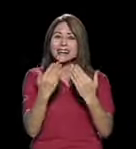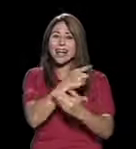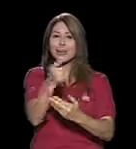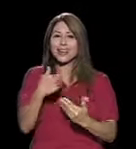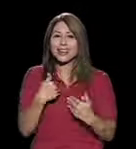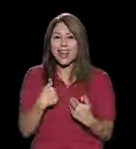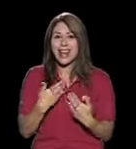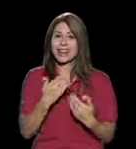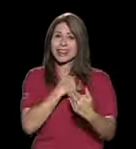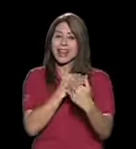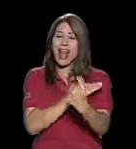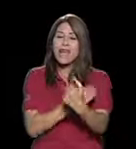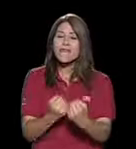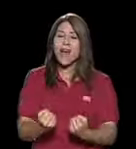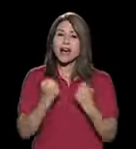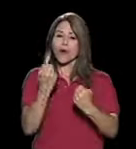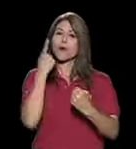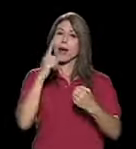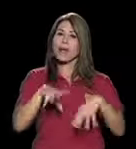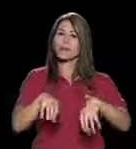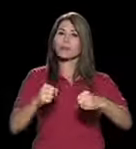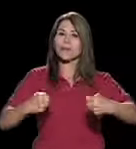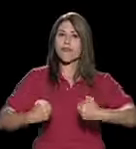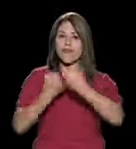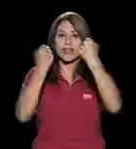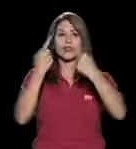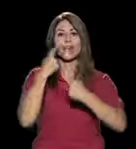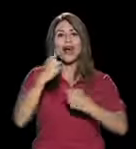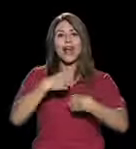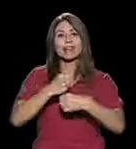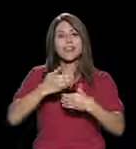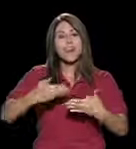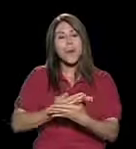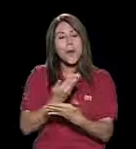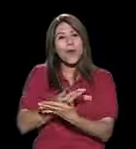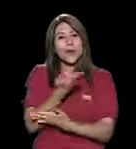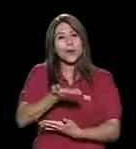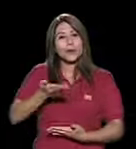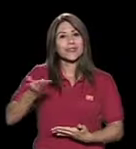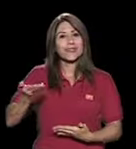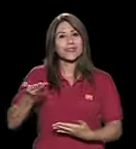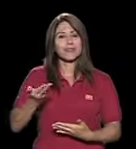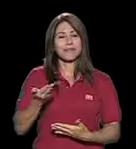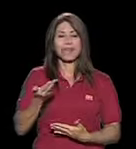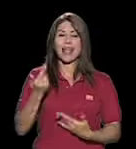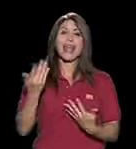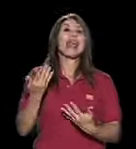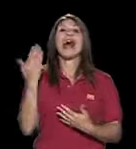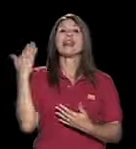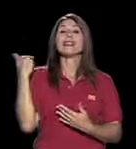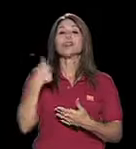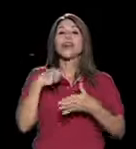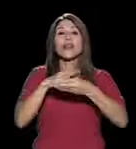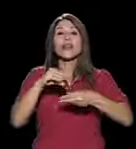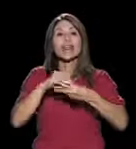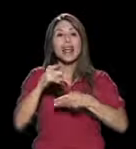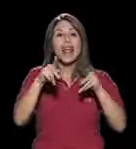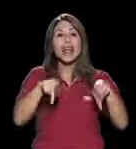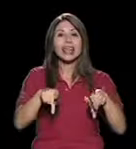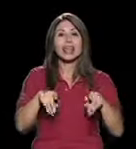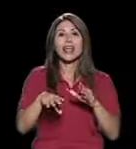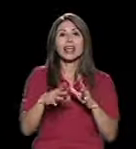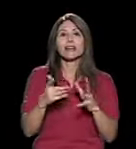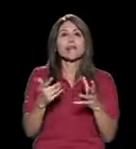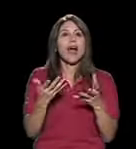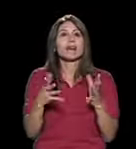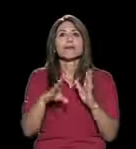llénense de valor para empezar a tener retos, para hacer cosas nuevas, inclusive un de estos de comentar a la gente que por qué, acá siempre me pregunto, ¿quién ha